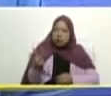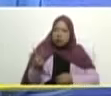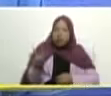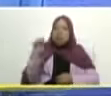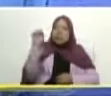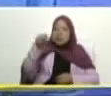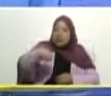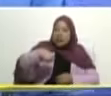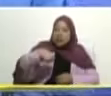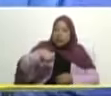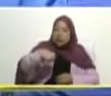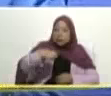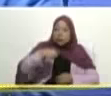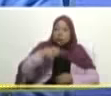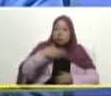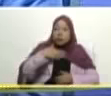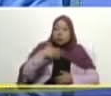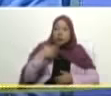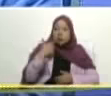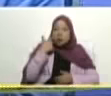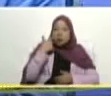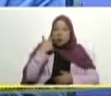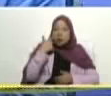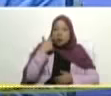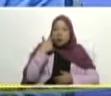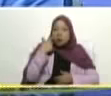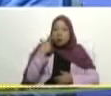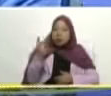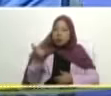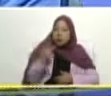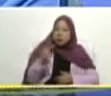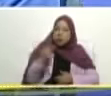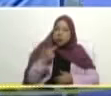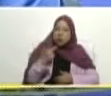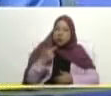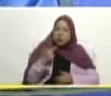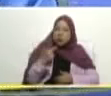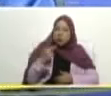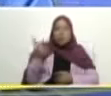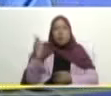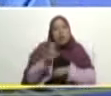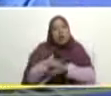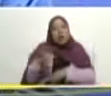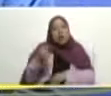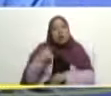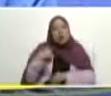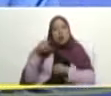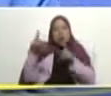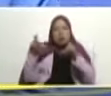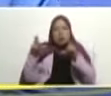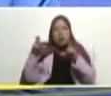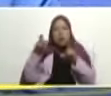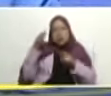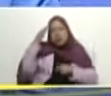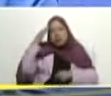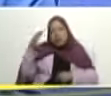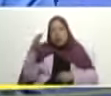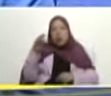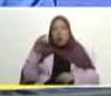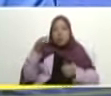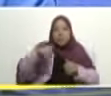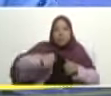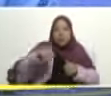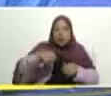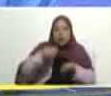sí mira ella me ve y yo me veo pero yo no te veo a ti bueno mi saludo Vale estamos